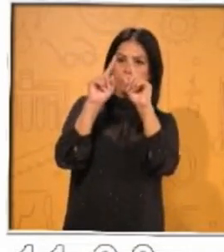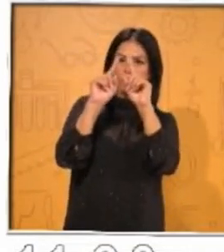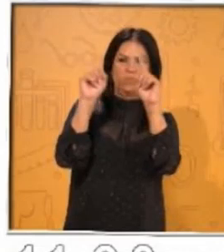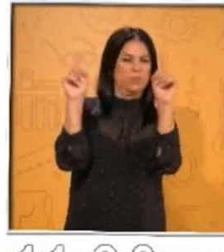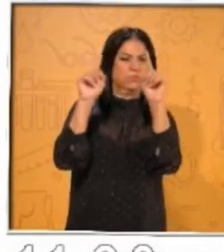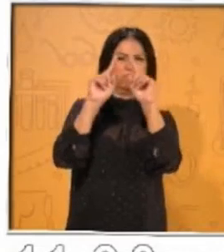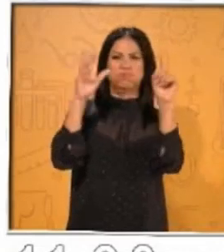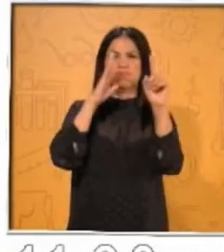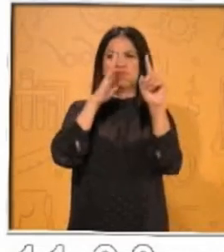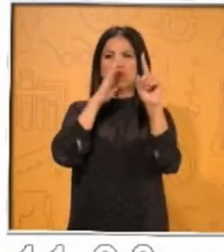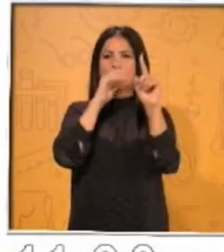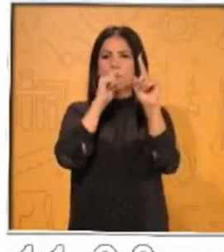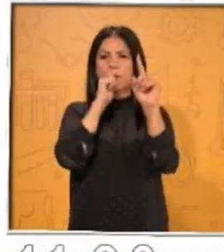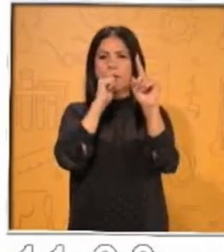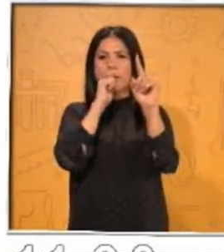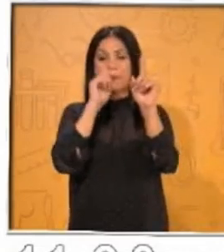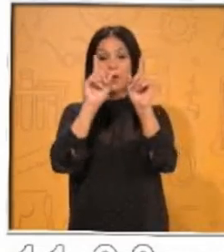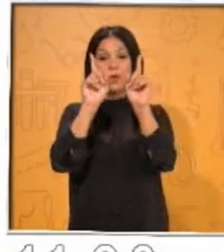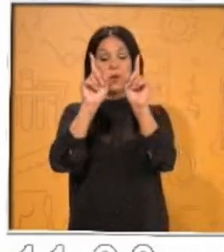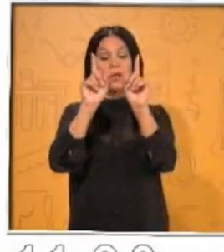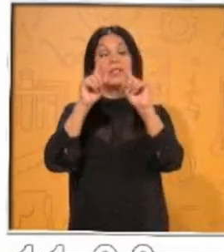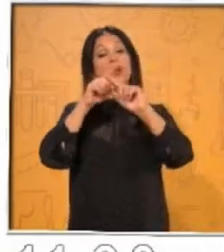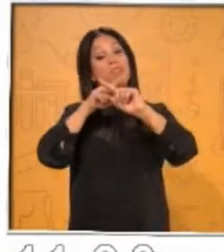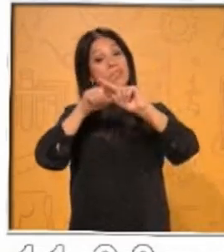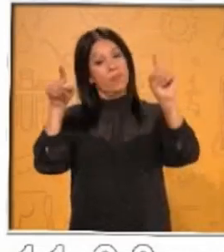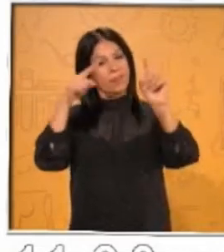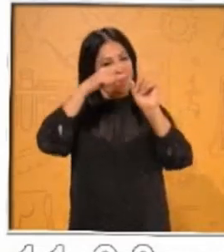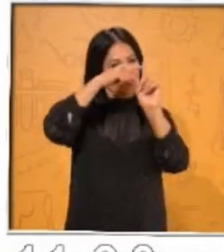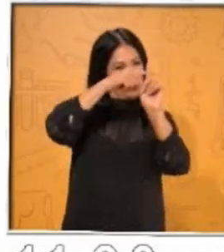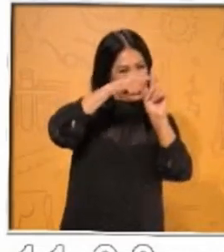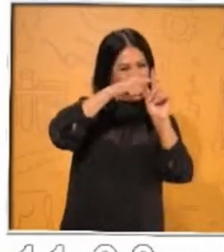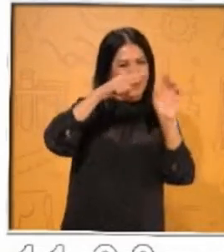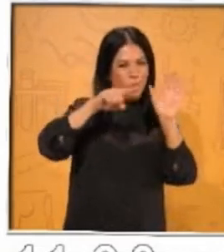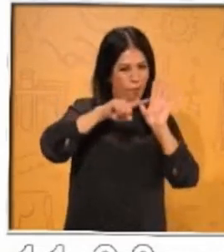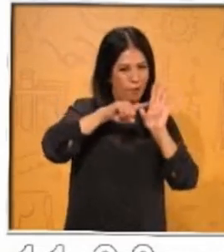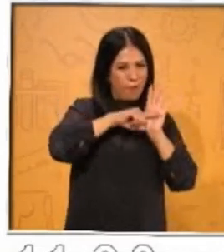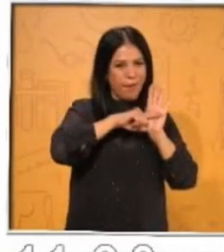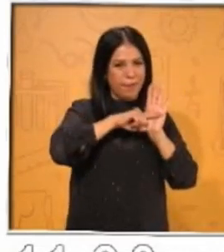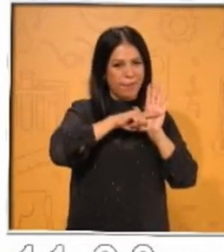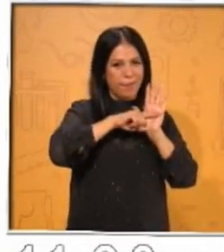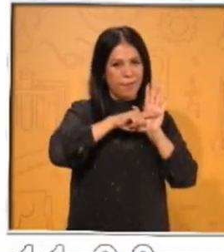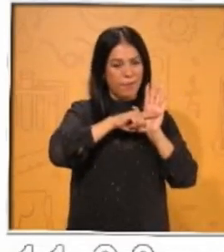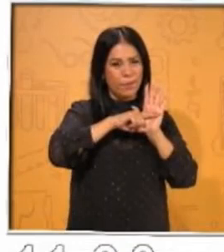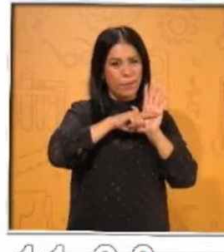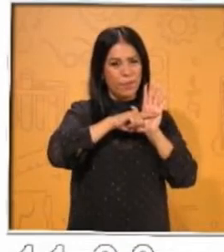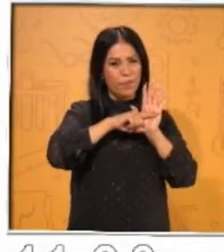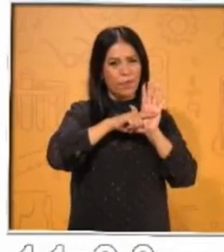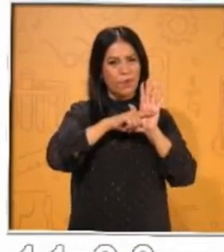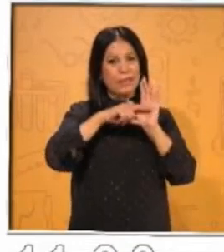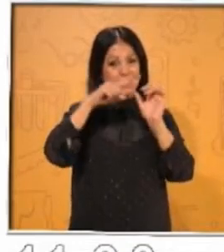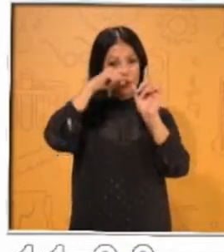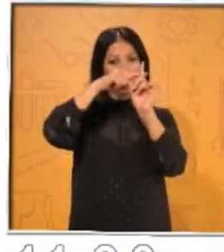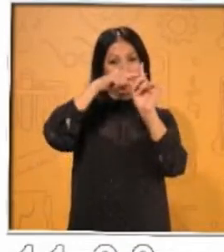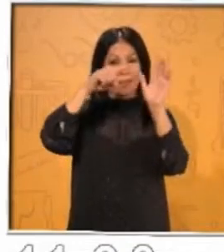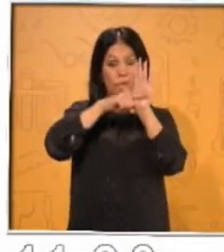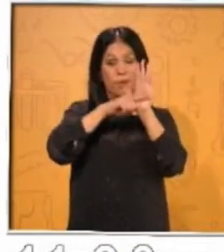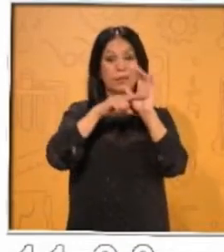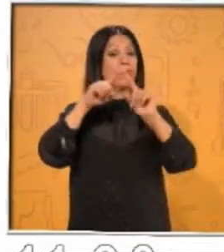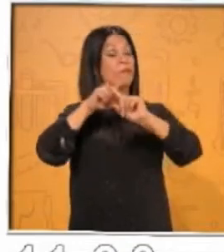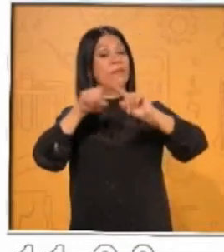Pero esto, si los polos son diferentes, atraen. A los polos de un imán se les identifica como polo norte y polo sur.